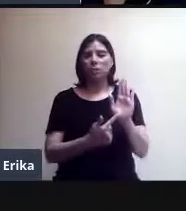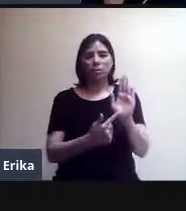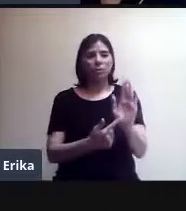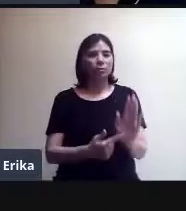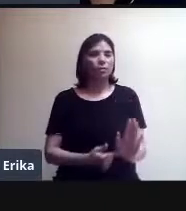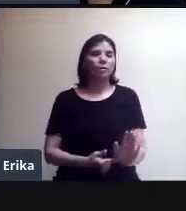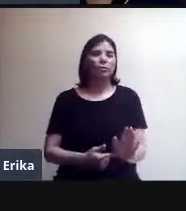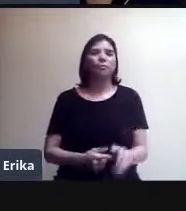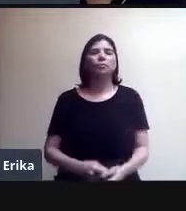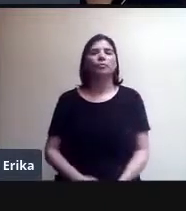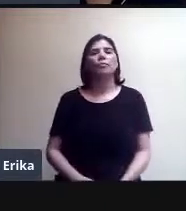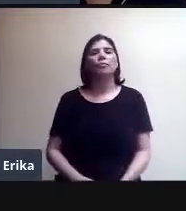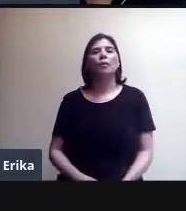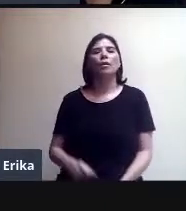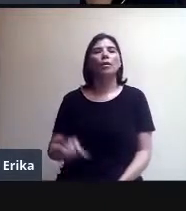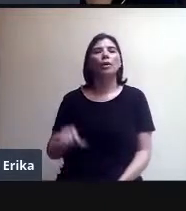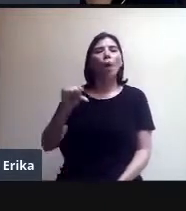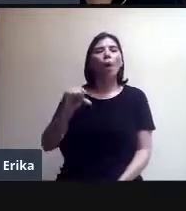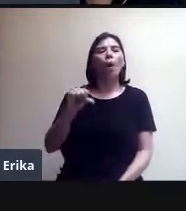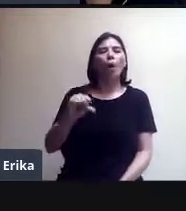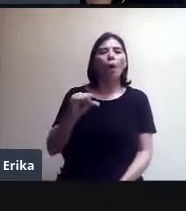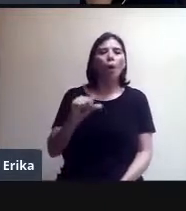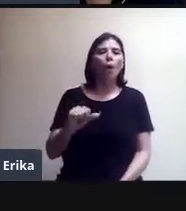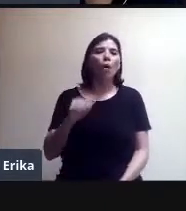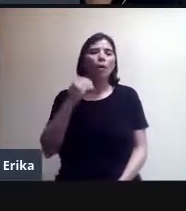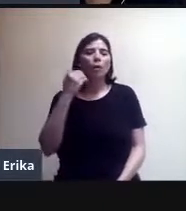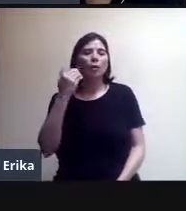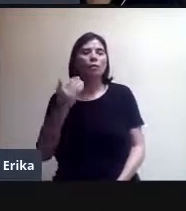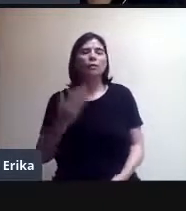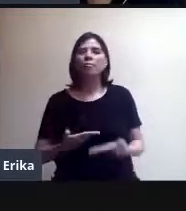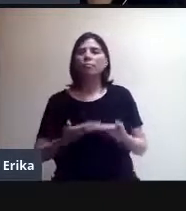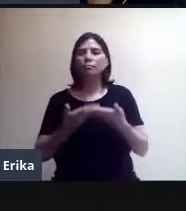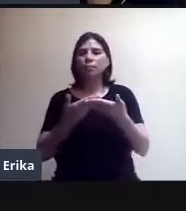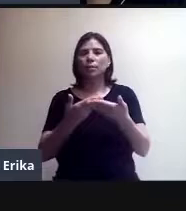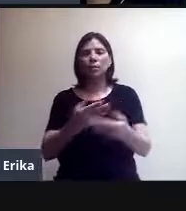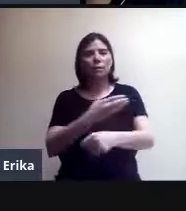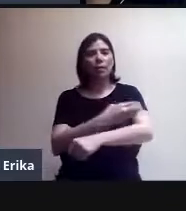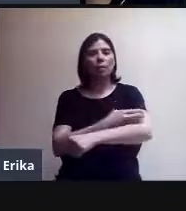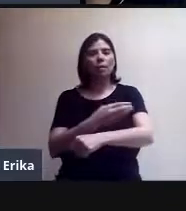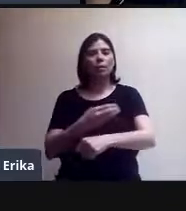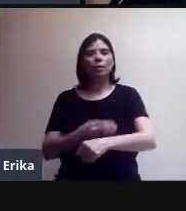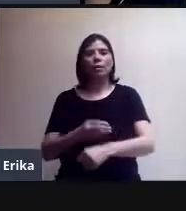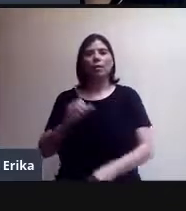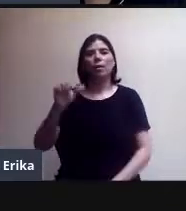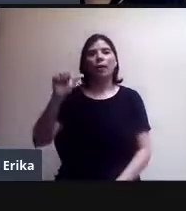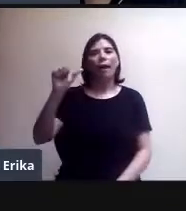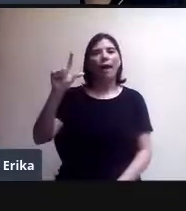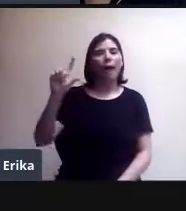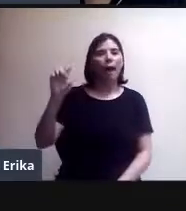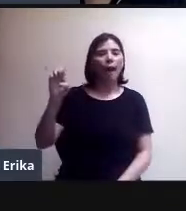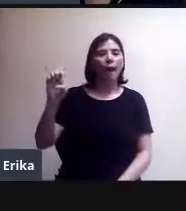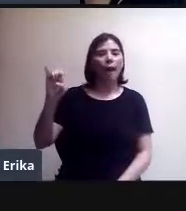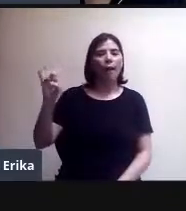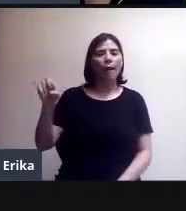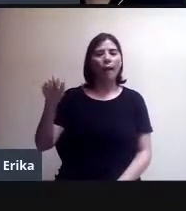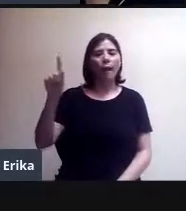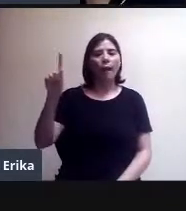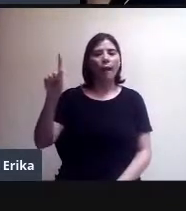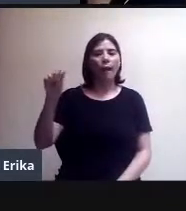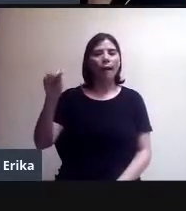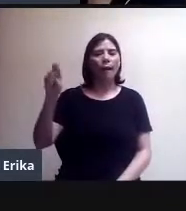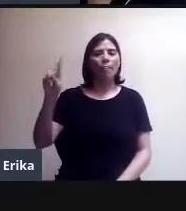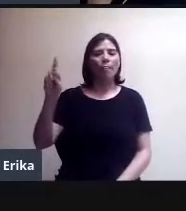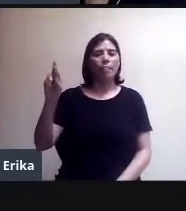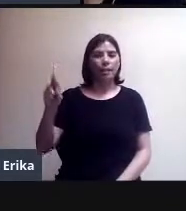Quiero presentar a nuestra compañera Alejandra González. Ella es la Directora de Desarrollo Profesional Docente